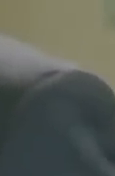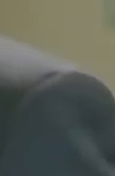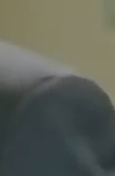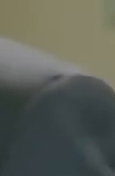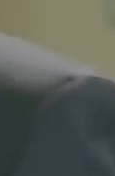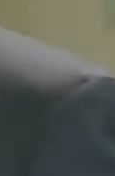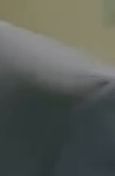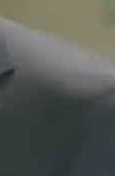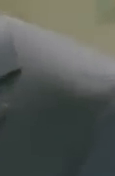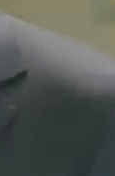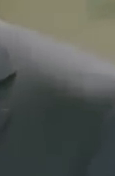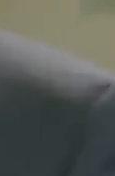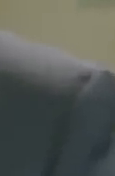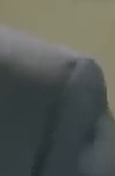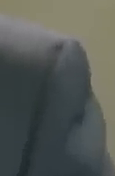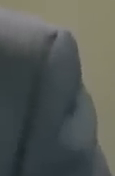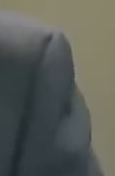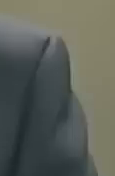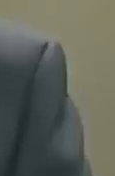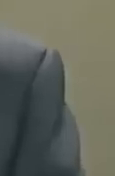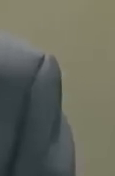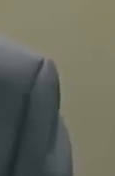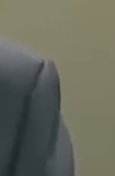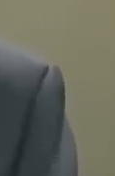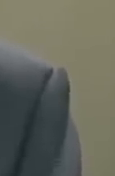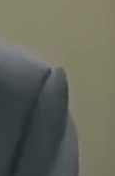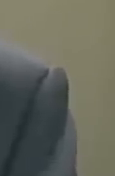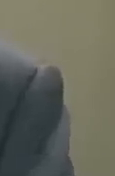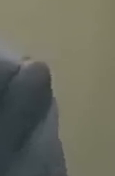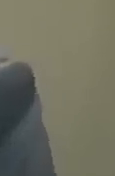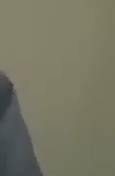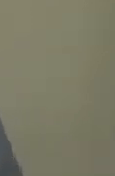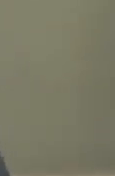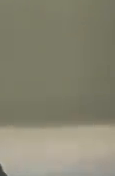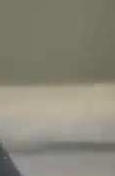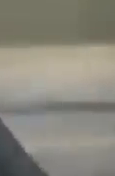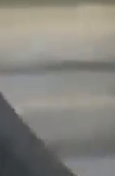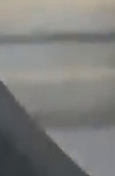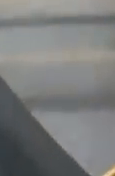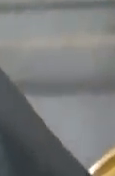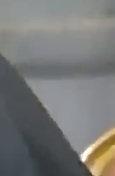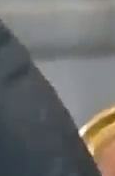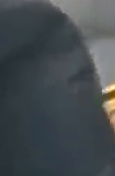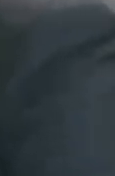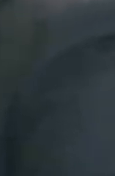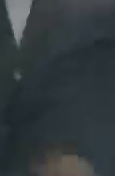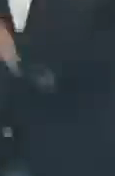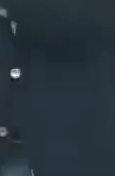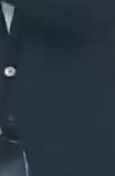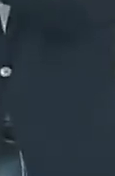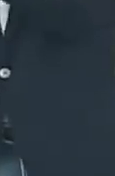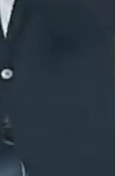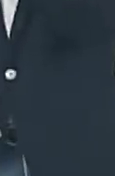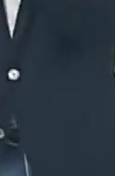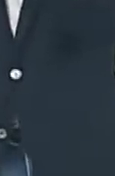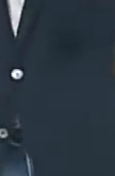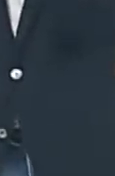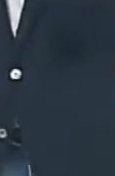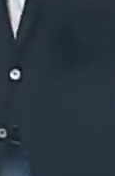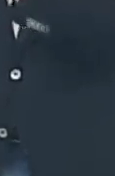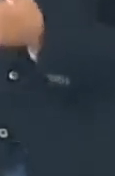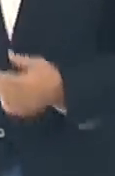Dominio. Se encuentran presentes el diputado Pedro Infante, primer vicepresidente de la Asamblea Nacional, la diputada América Pérez, segunda